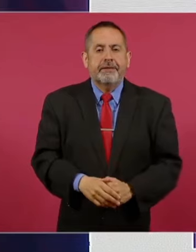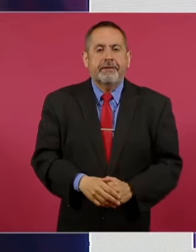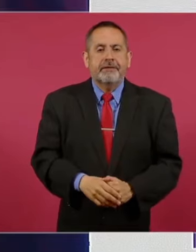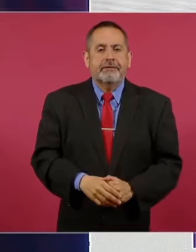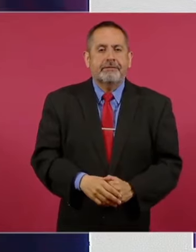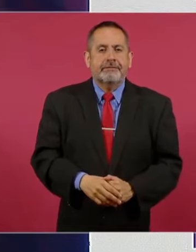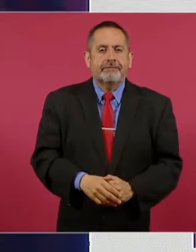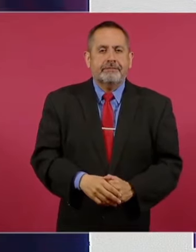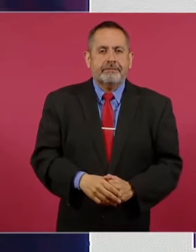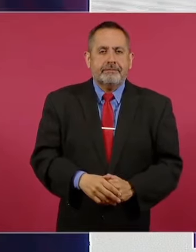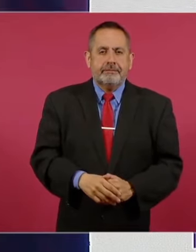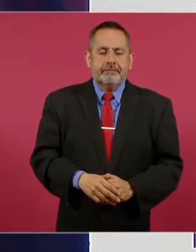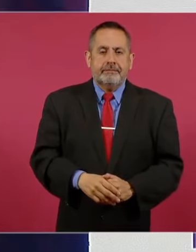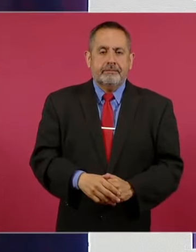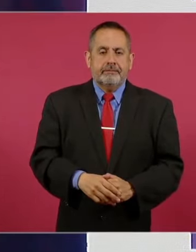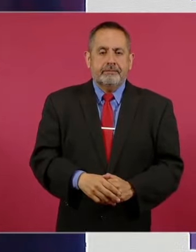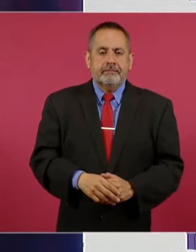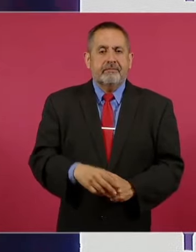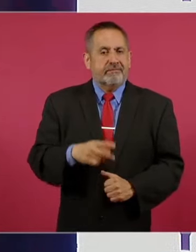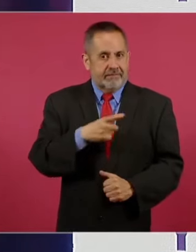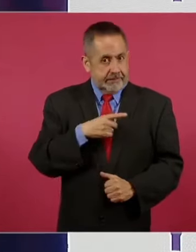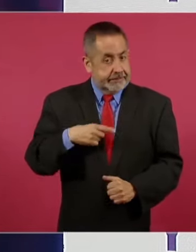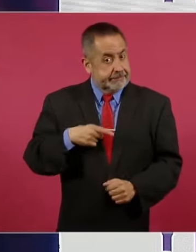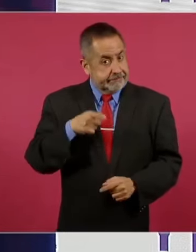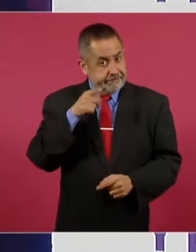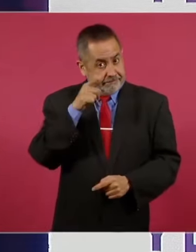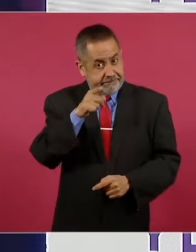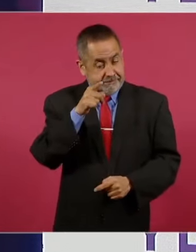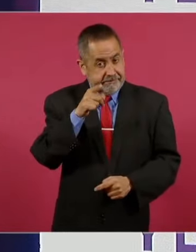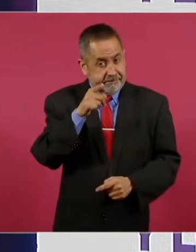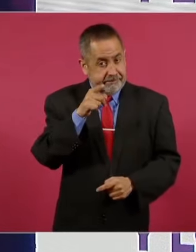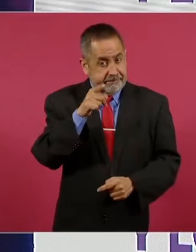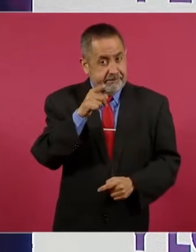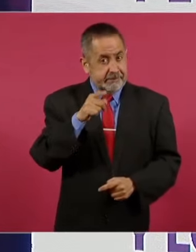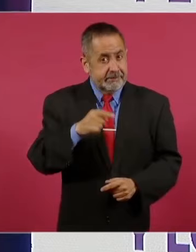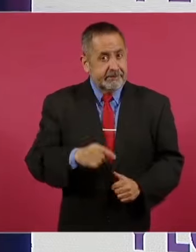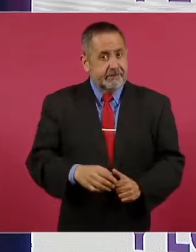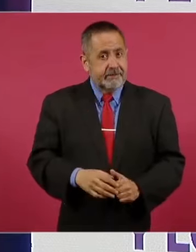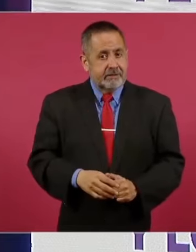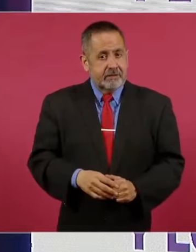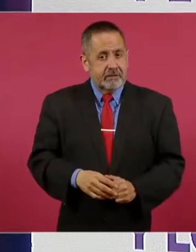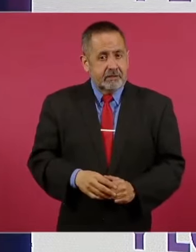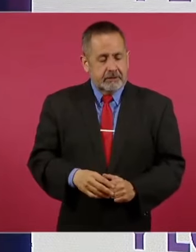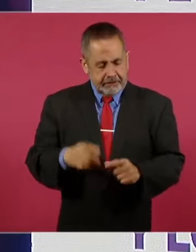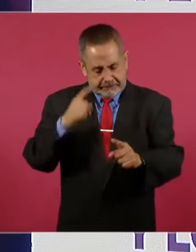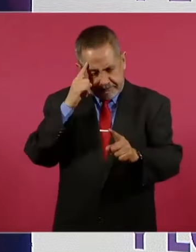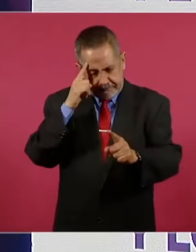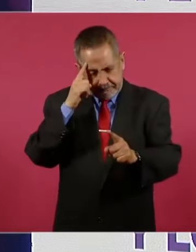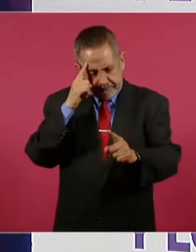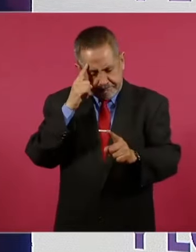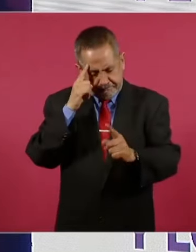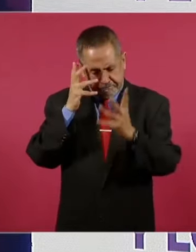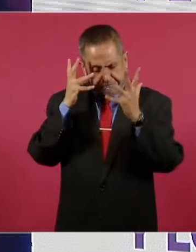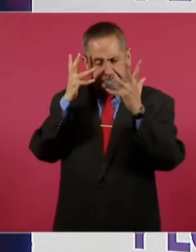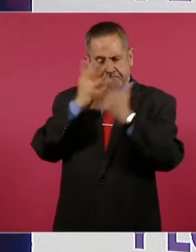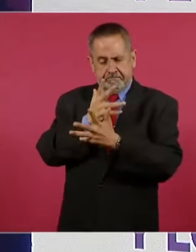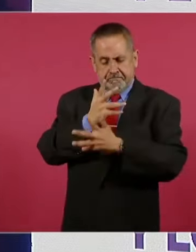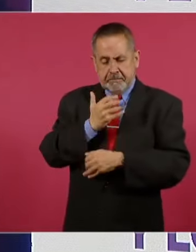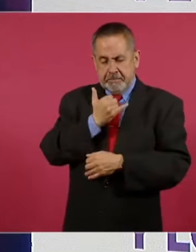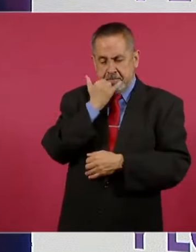porque hay que tener capacidad para rectificar,